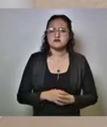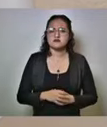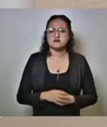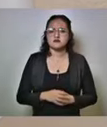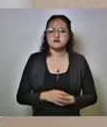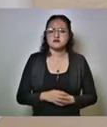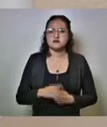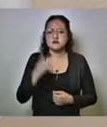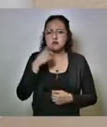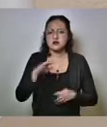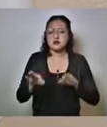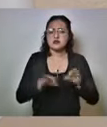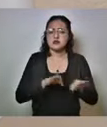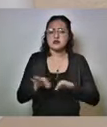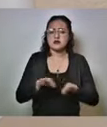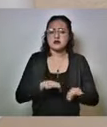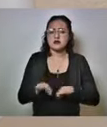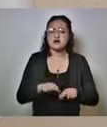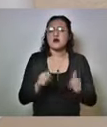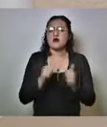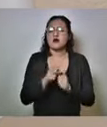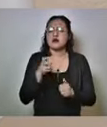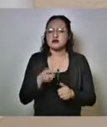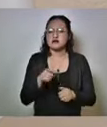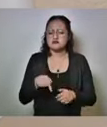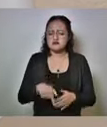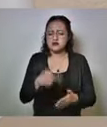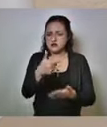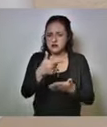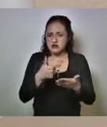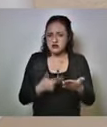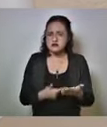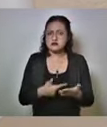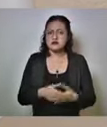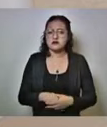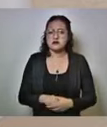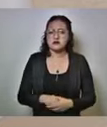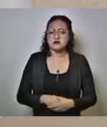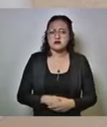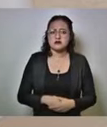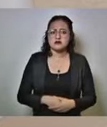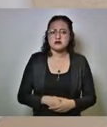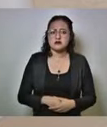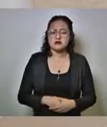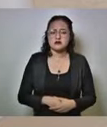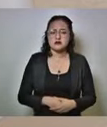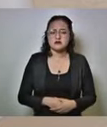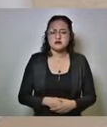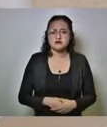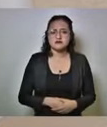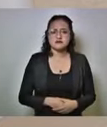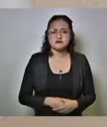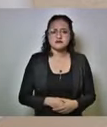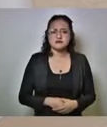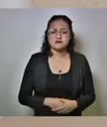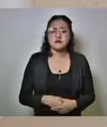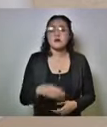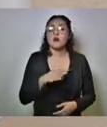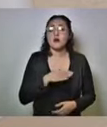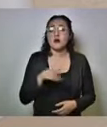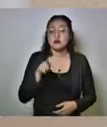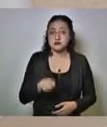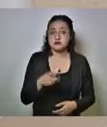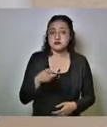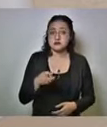para que trabajaran con esa guía con esa guía bueno esas